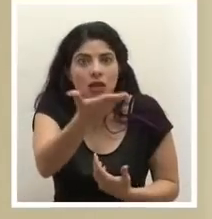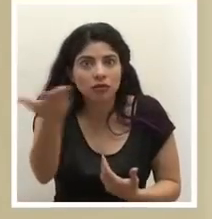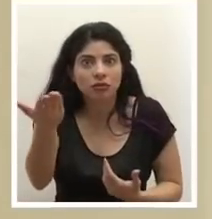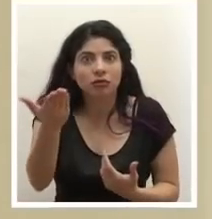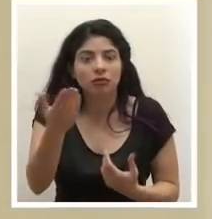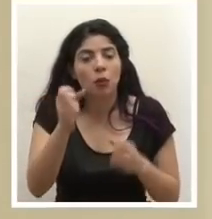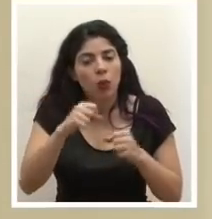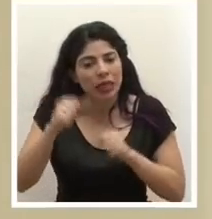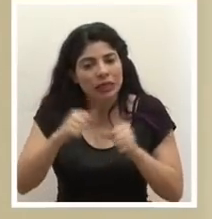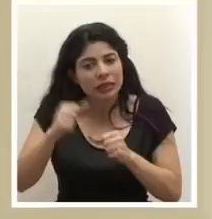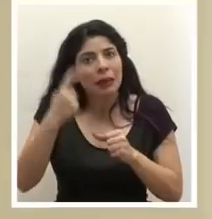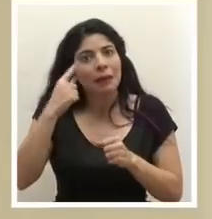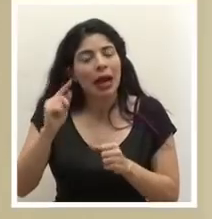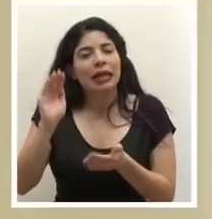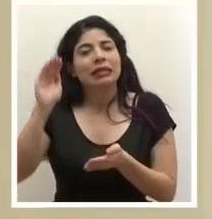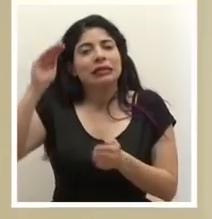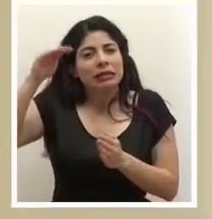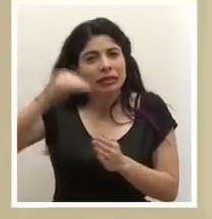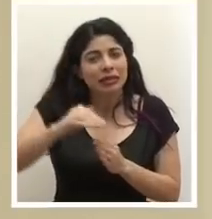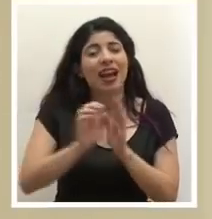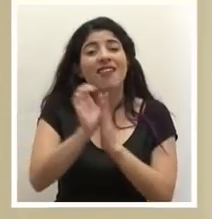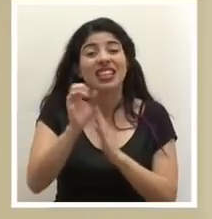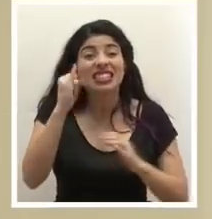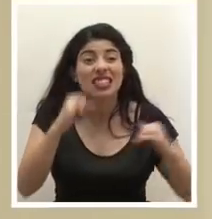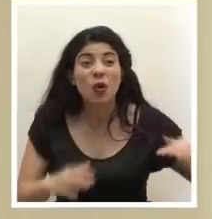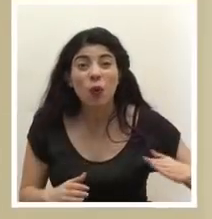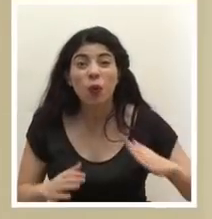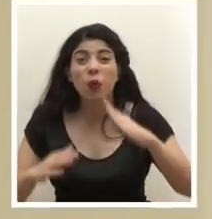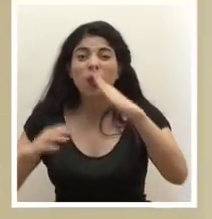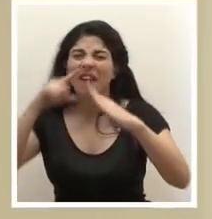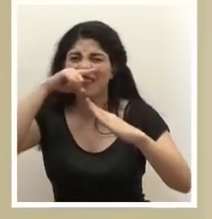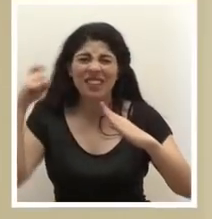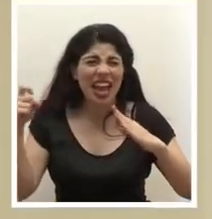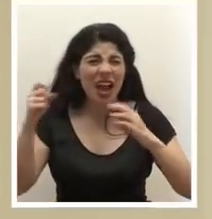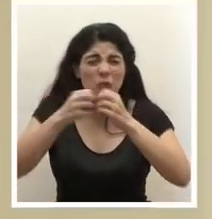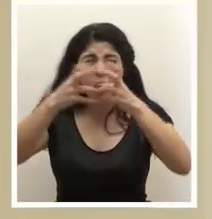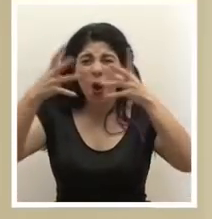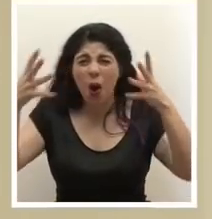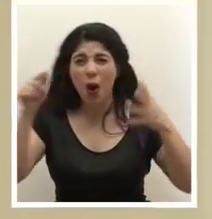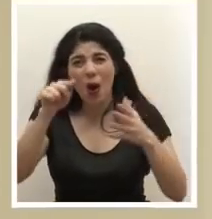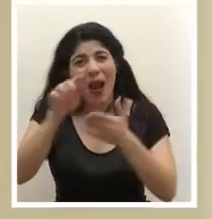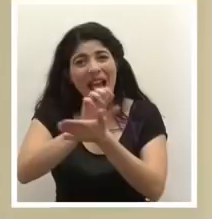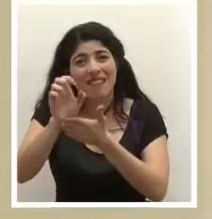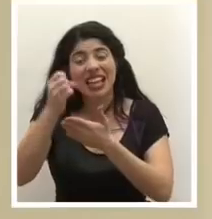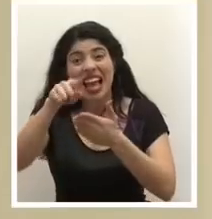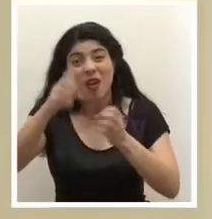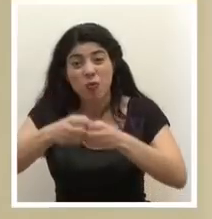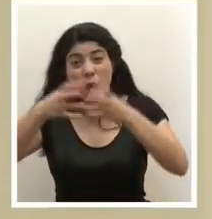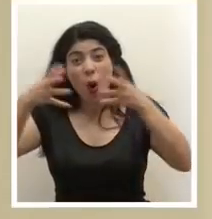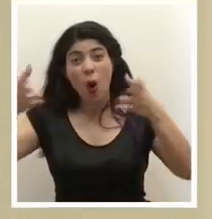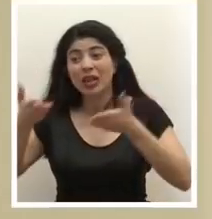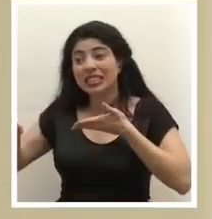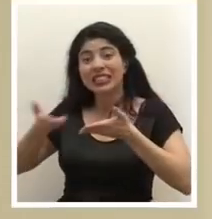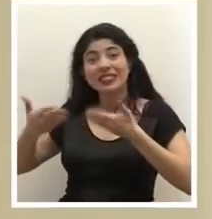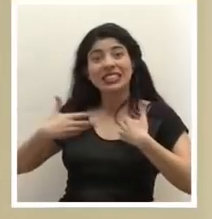surta el efecto deseado y no entremos en esa curva fea, en esa curva exponencial, en esa curva que colapsa los servicios